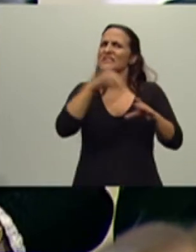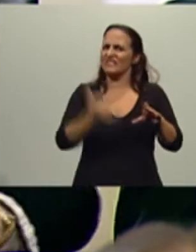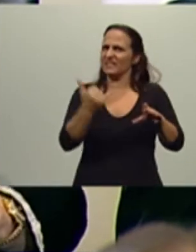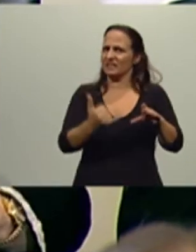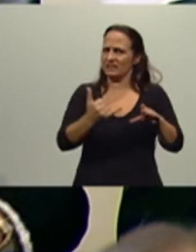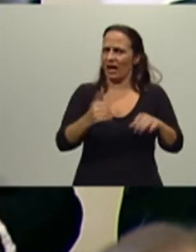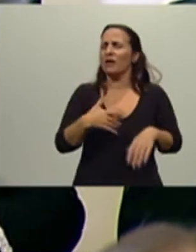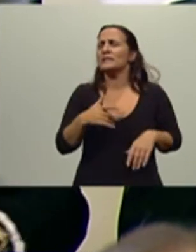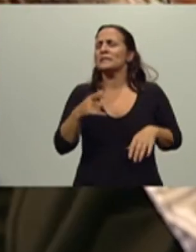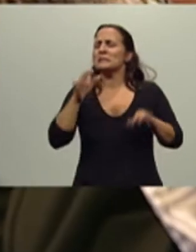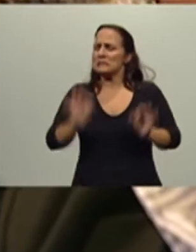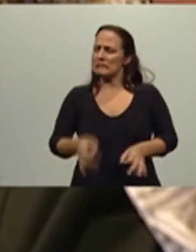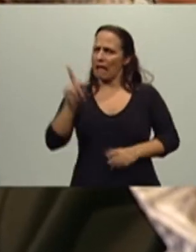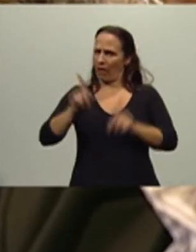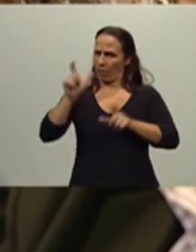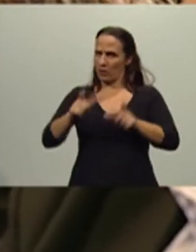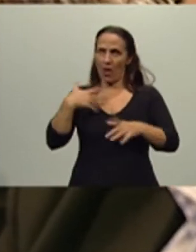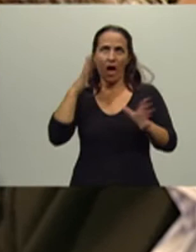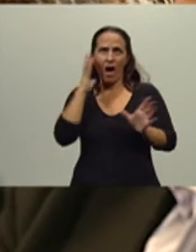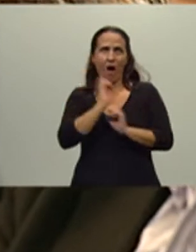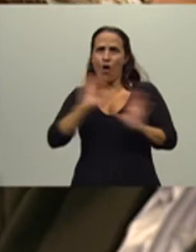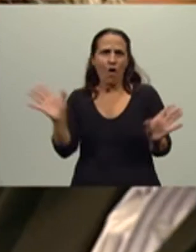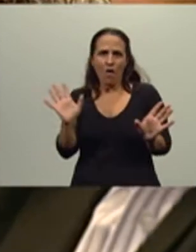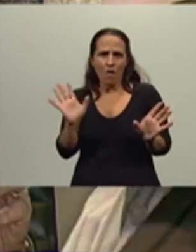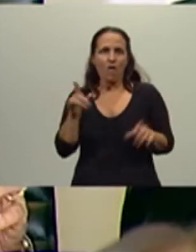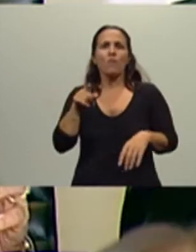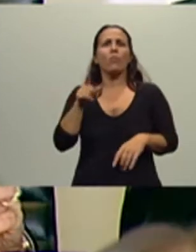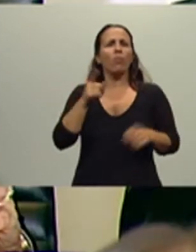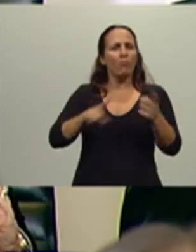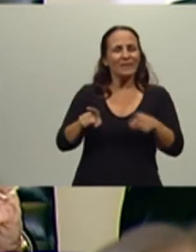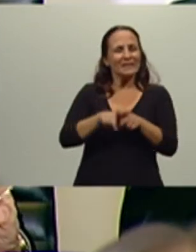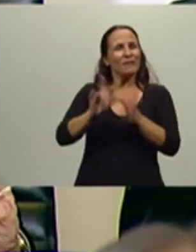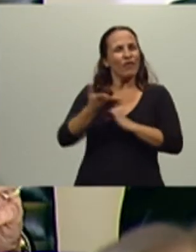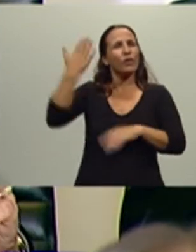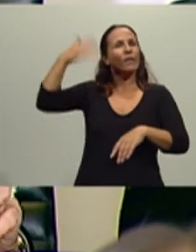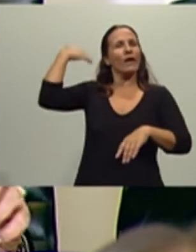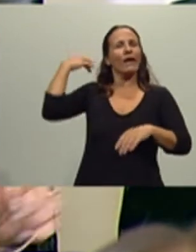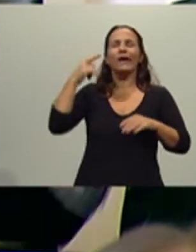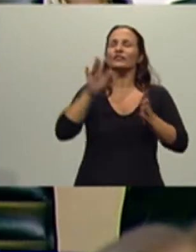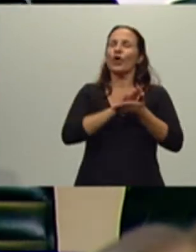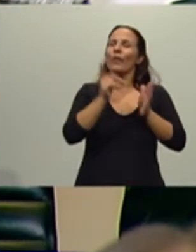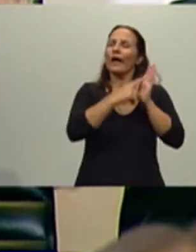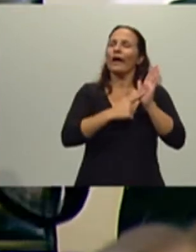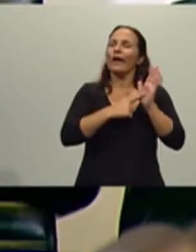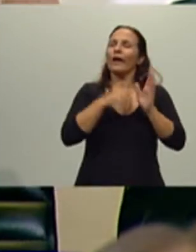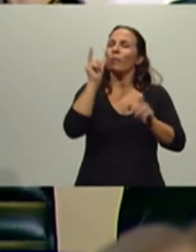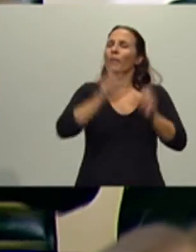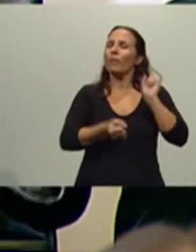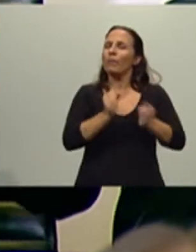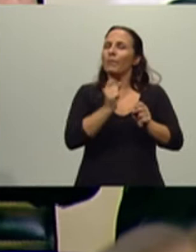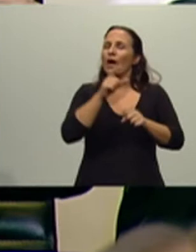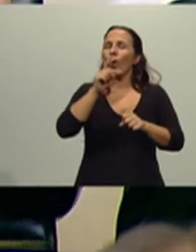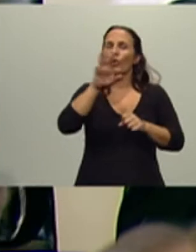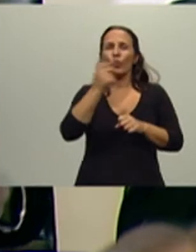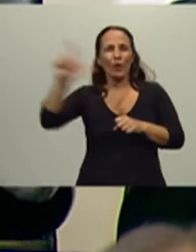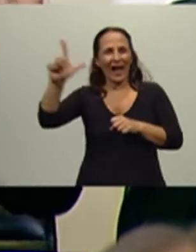esto lo horrorizó, como también lo horrorizó en algún momento el estatuto del peón rural que restablecimos en el